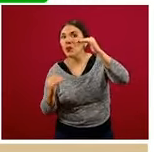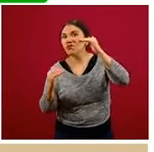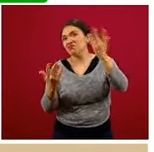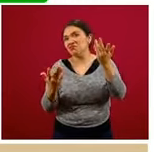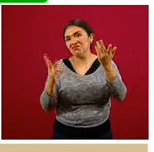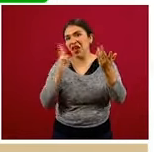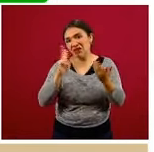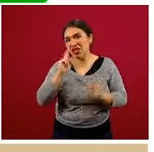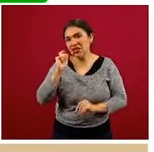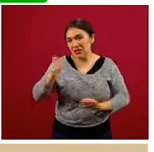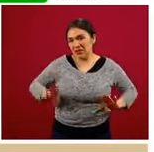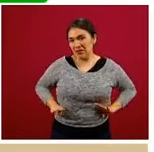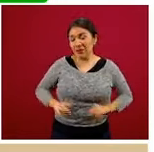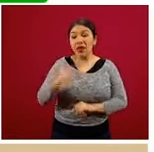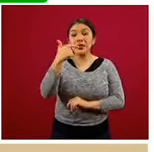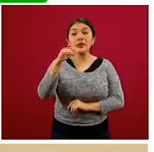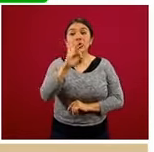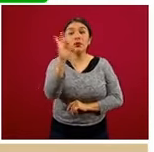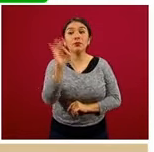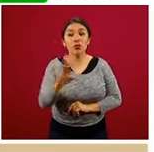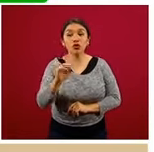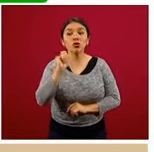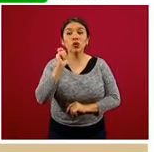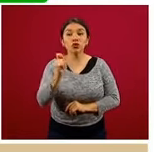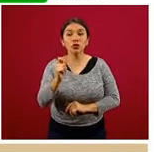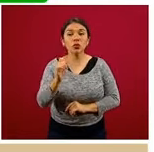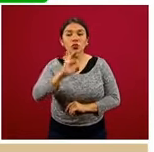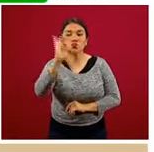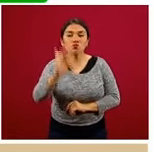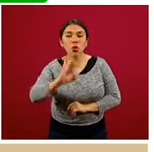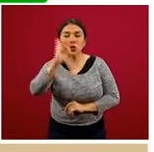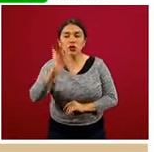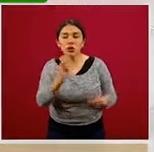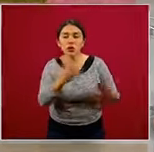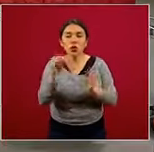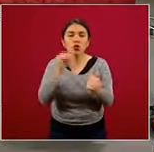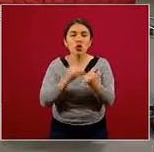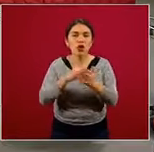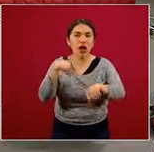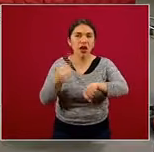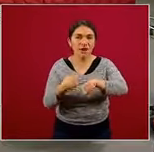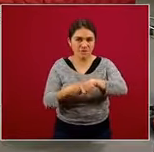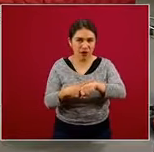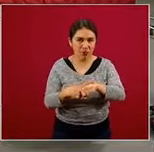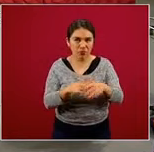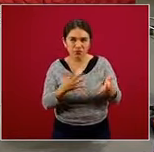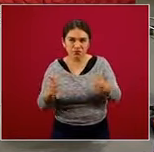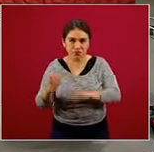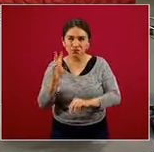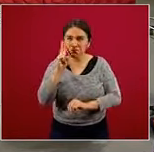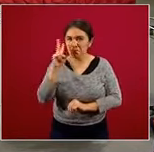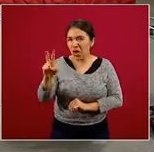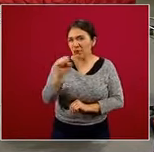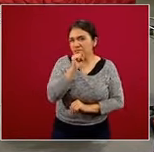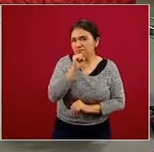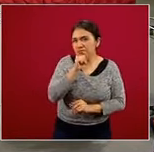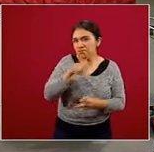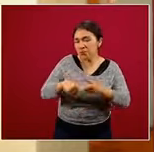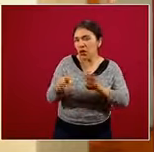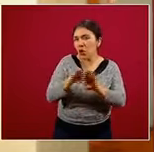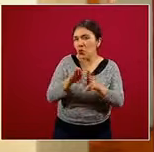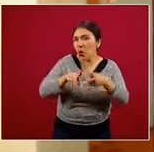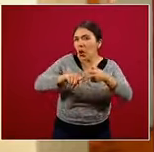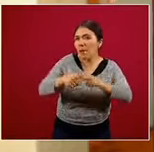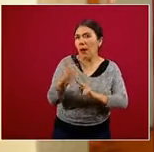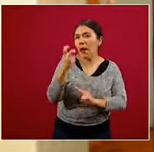descendente. Siete por ciento la proporción de casos activos estimados, este indicador se mantiene desde que